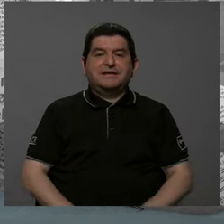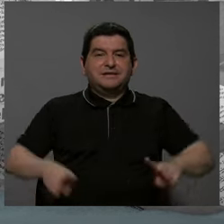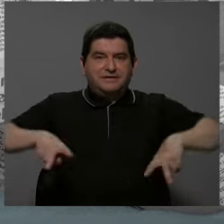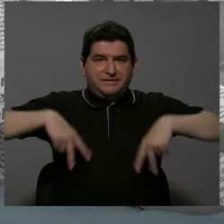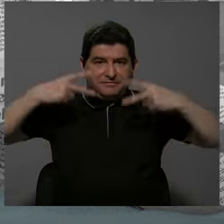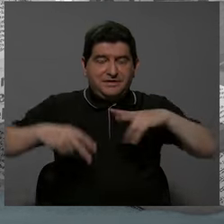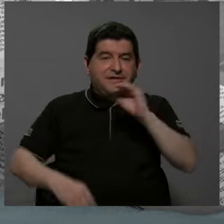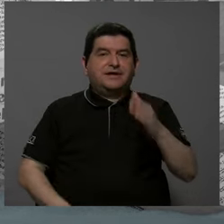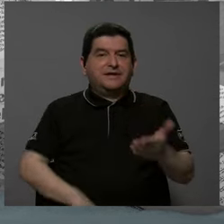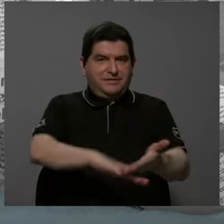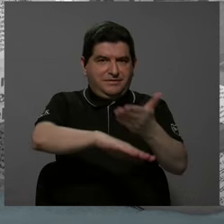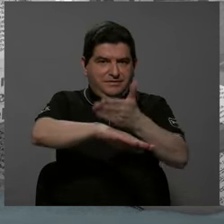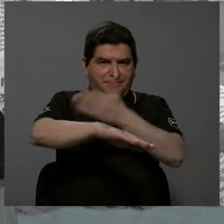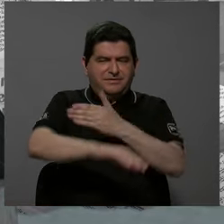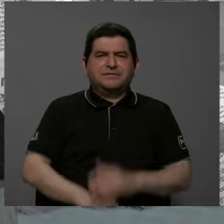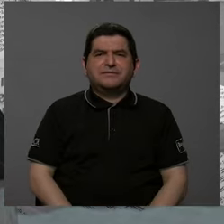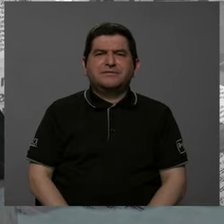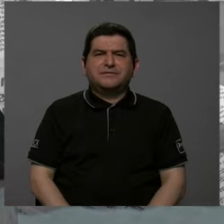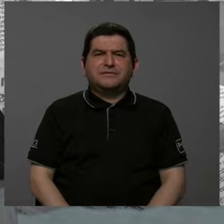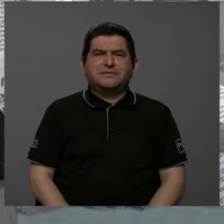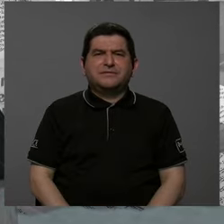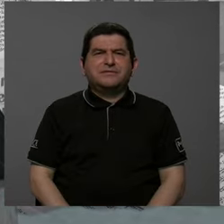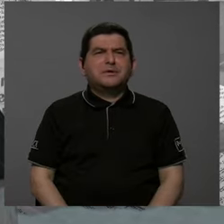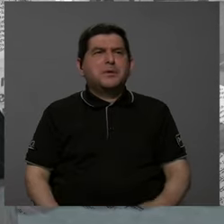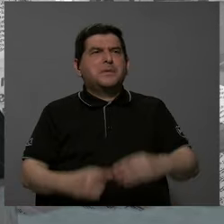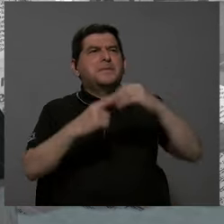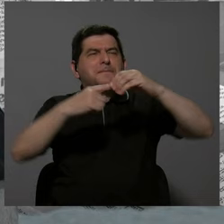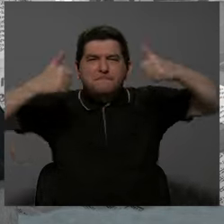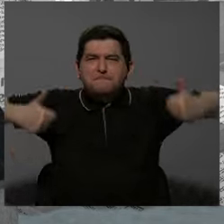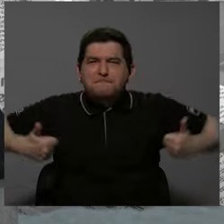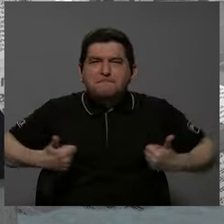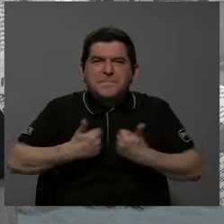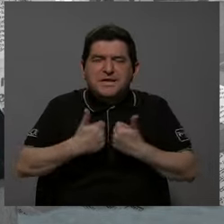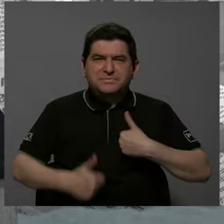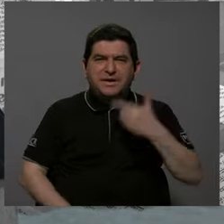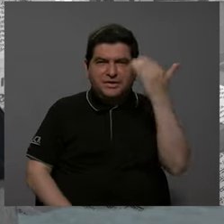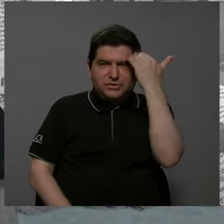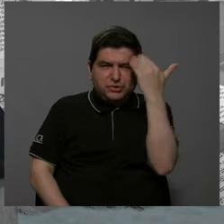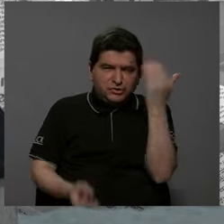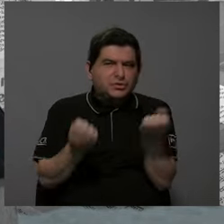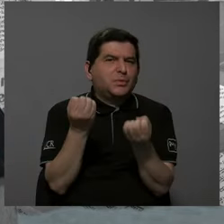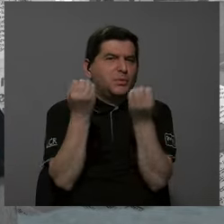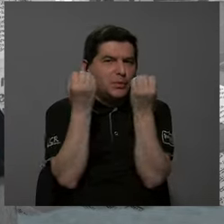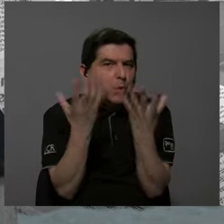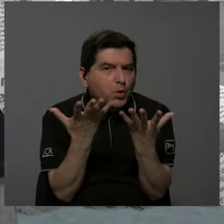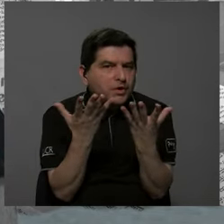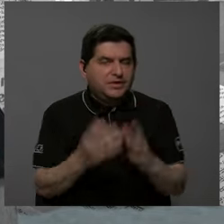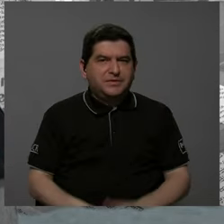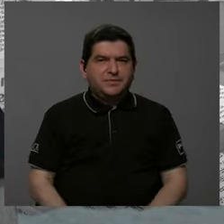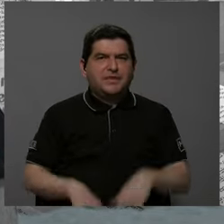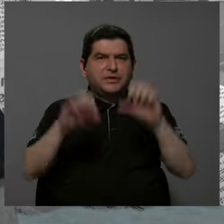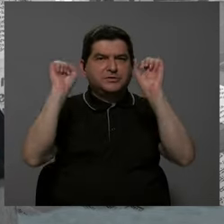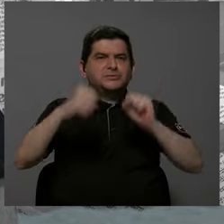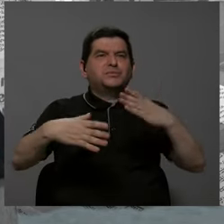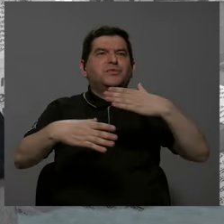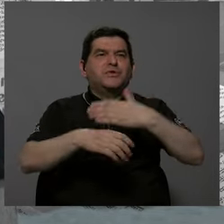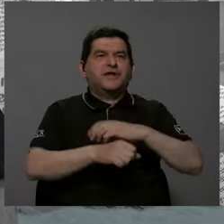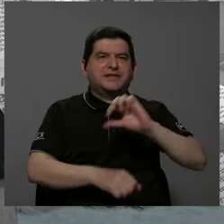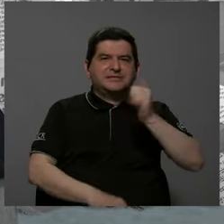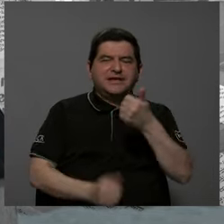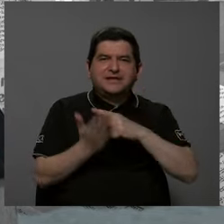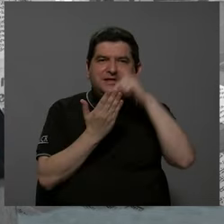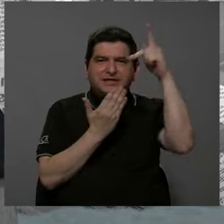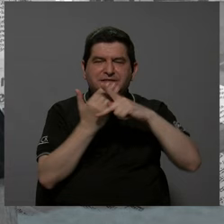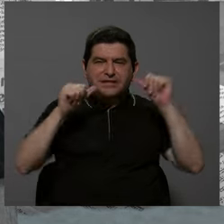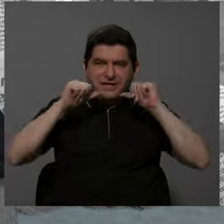calidad de vida. ¿Cuál es el mayor desafío? Yo sé que son muchos, porque podríamos hacer 10 programas